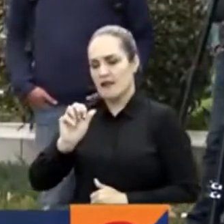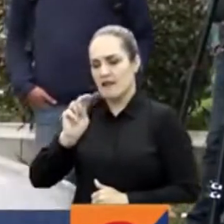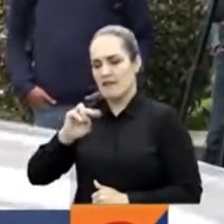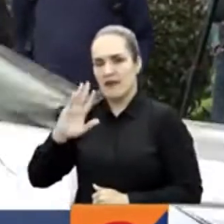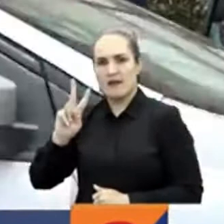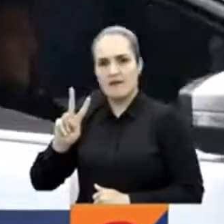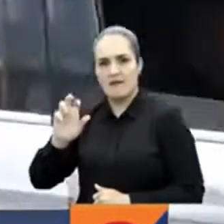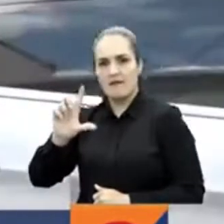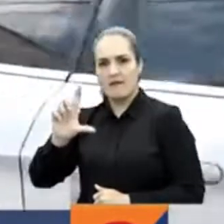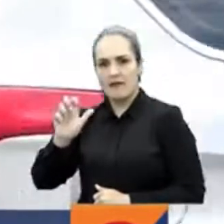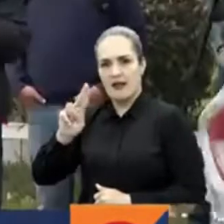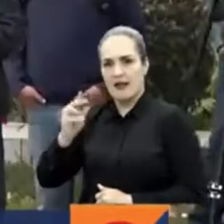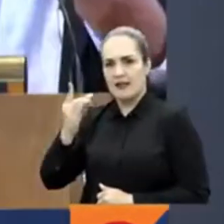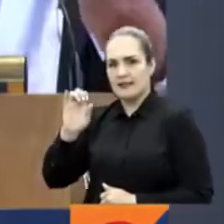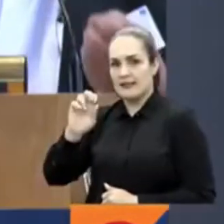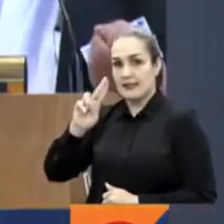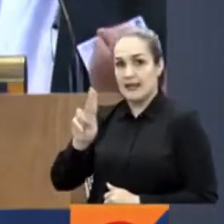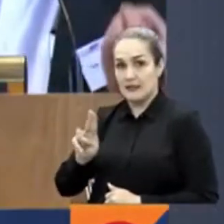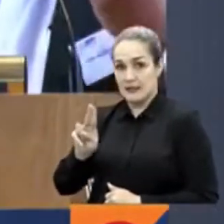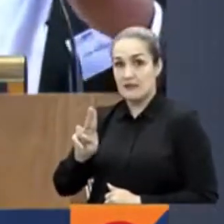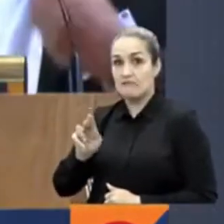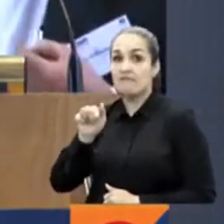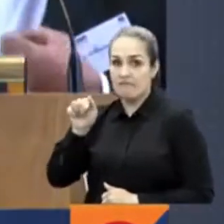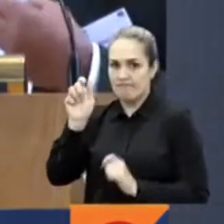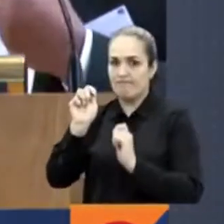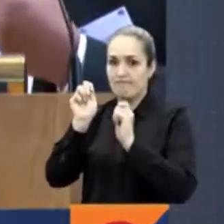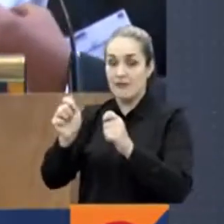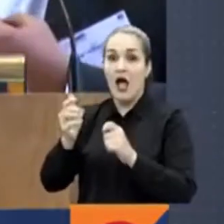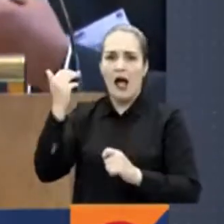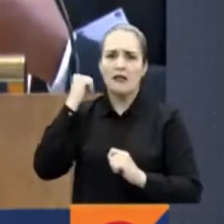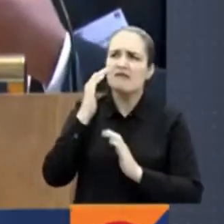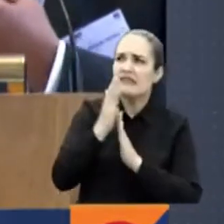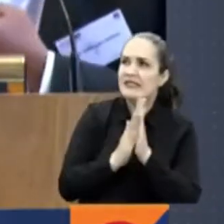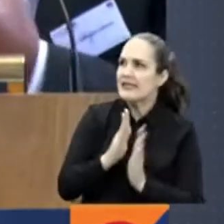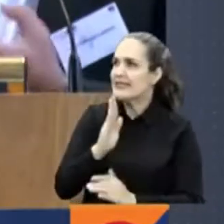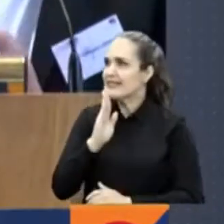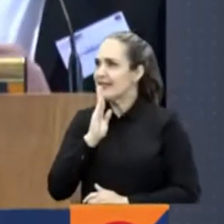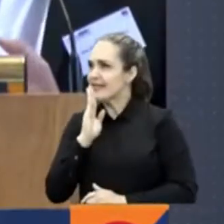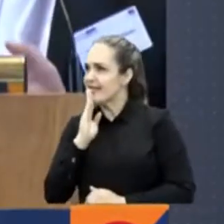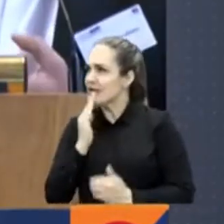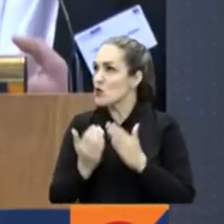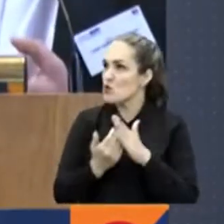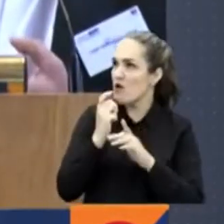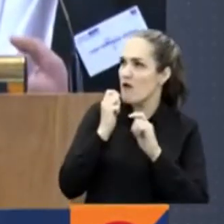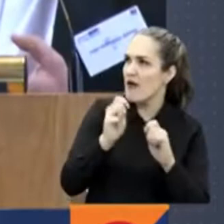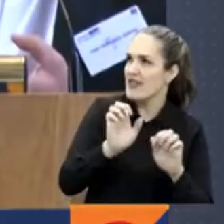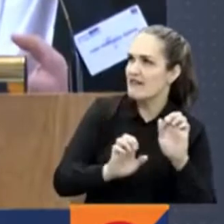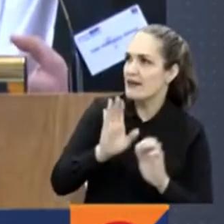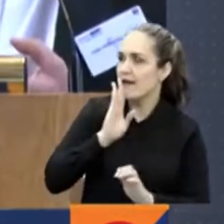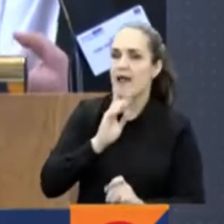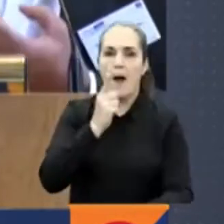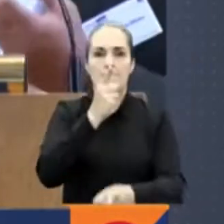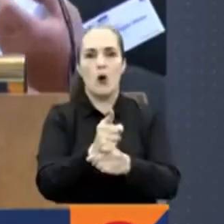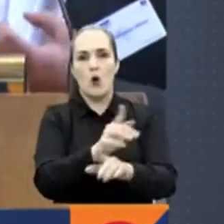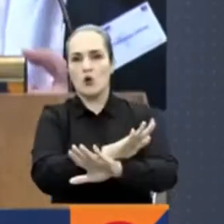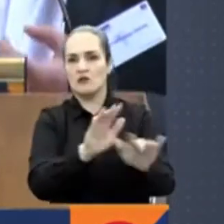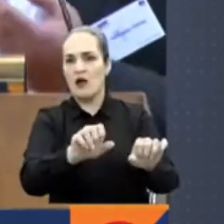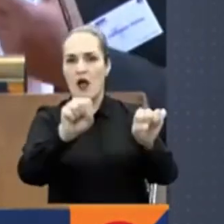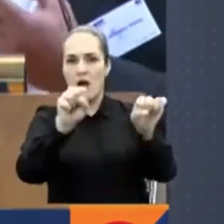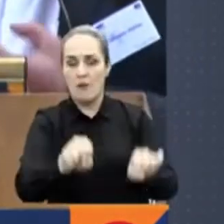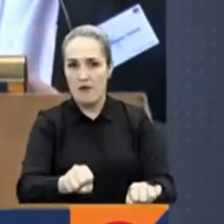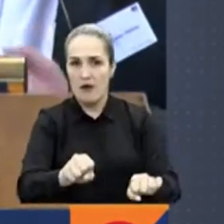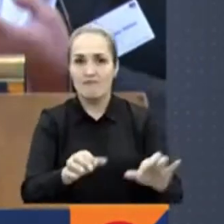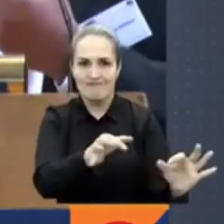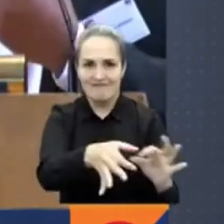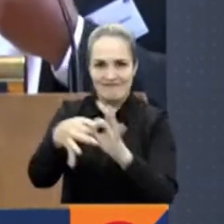era uno de los anuncios más esperados dentro del gabinete ministerial que acompañará al presidente electo Gustavo Petro durante su gobierno. El